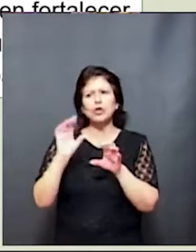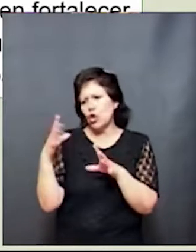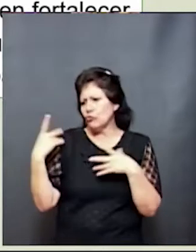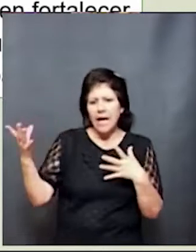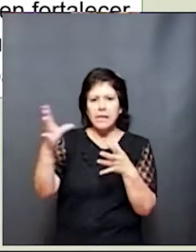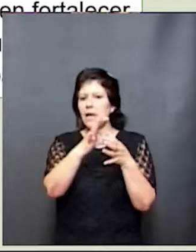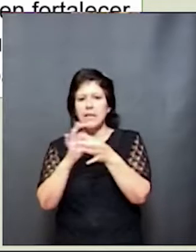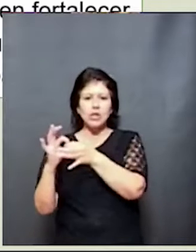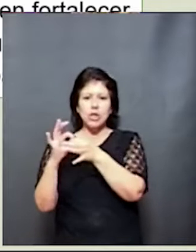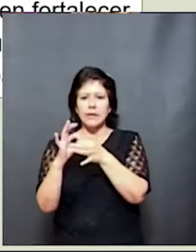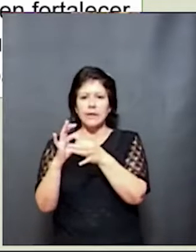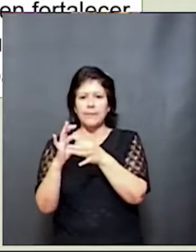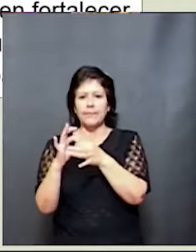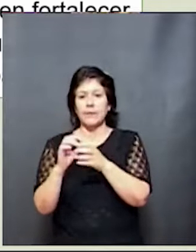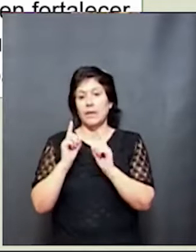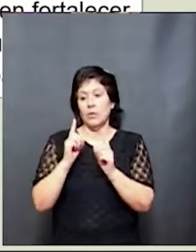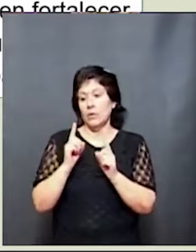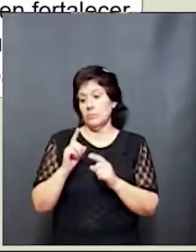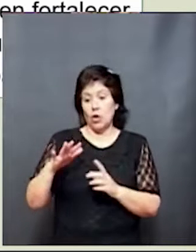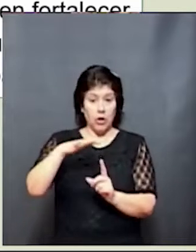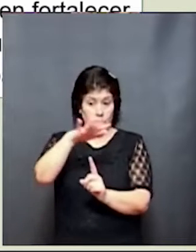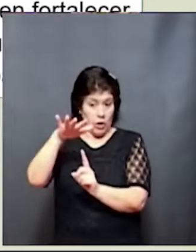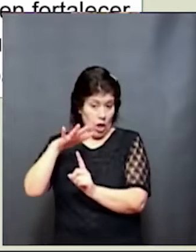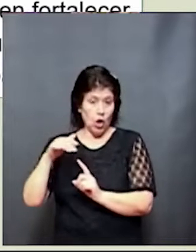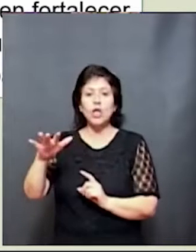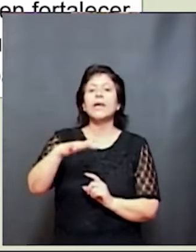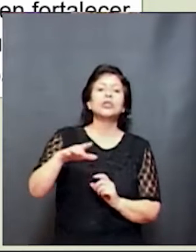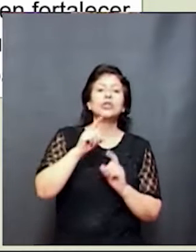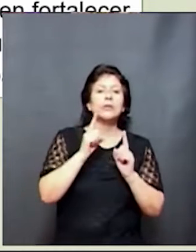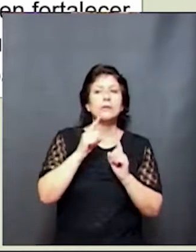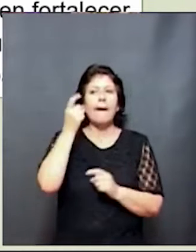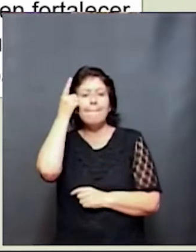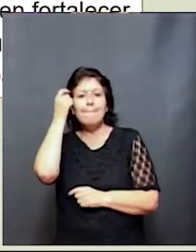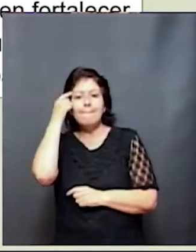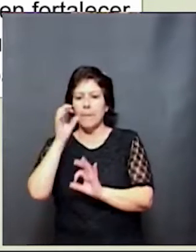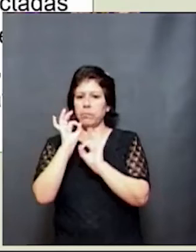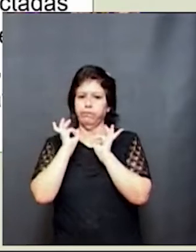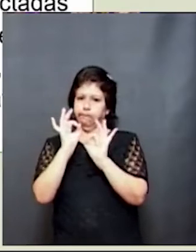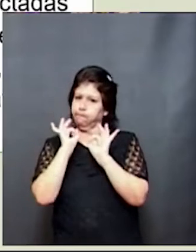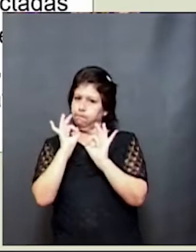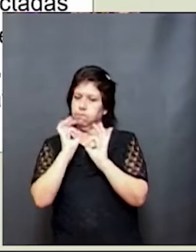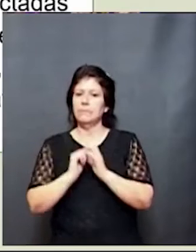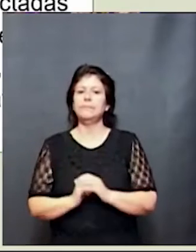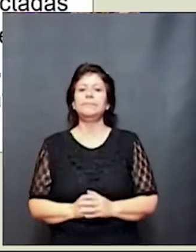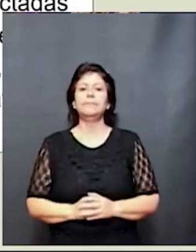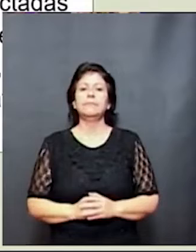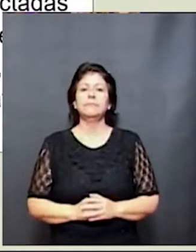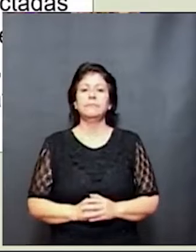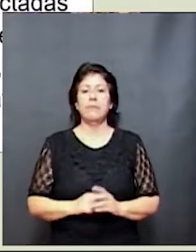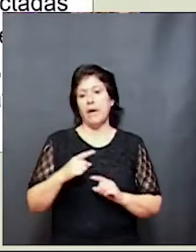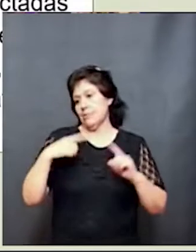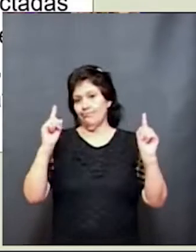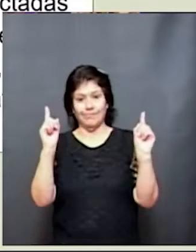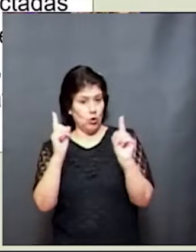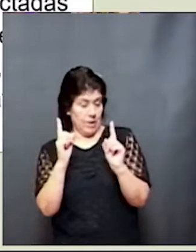lo que viene en relación al ambiente va a crear aprendizajes efectivos. Para resumir,